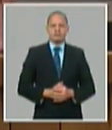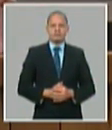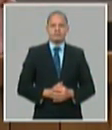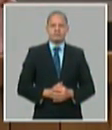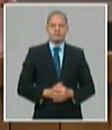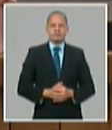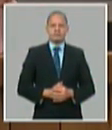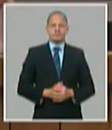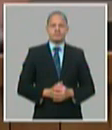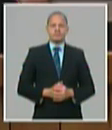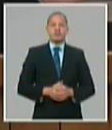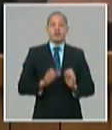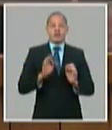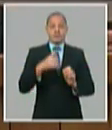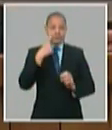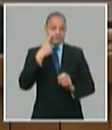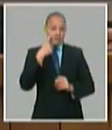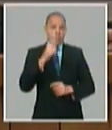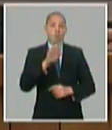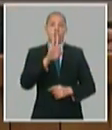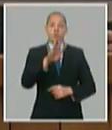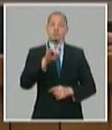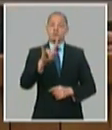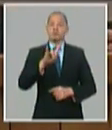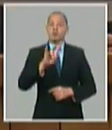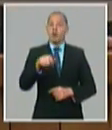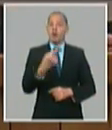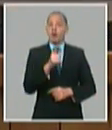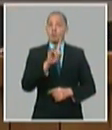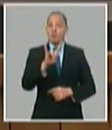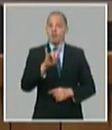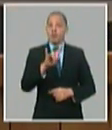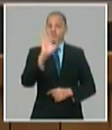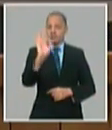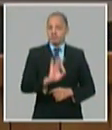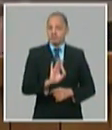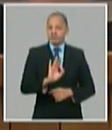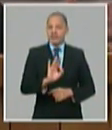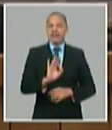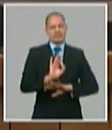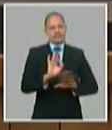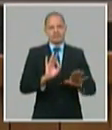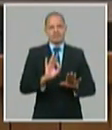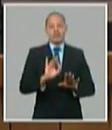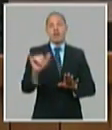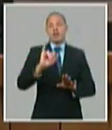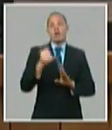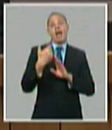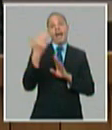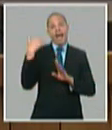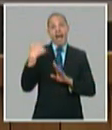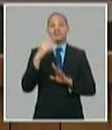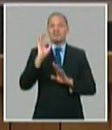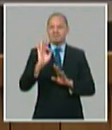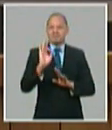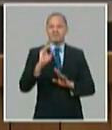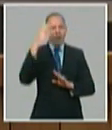ventas que veníamos haciendo en pesos aquí está presente también la eliminación de los subsidios la disminución de subsidios también